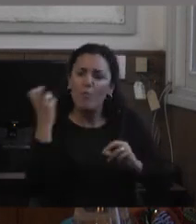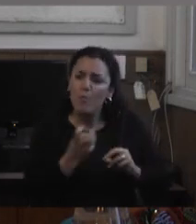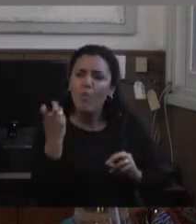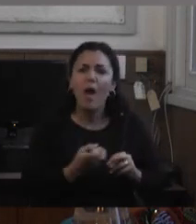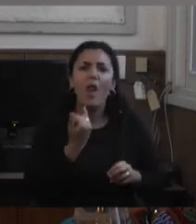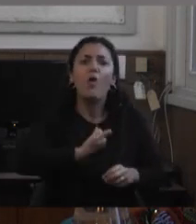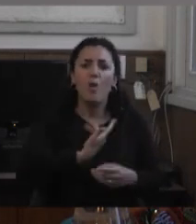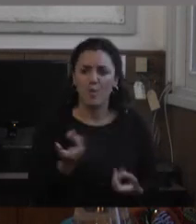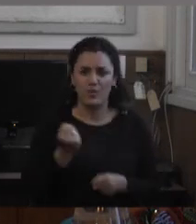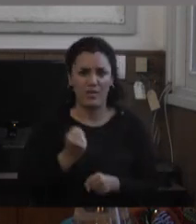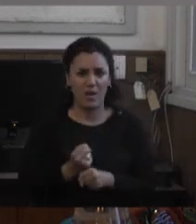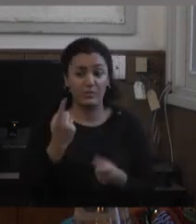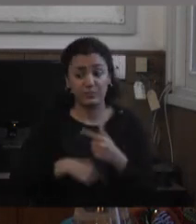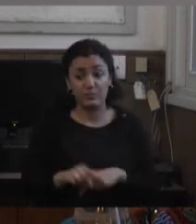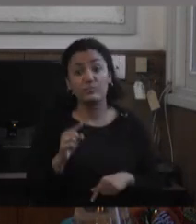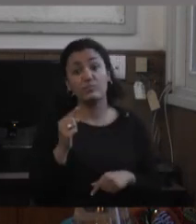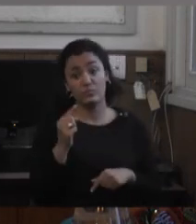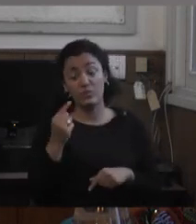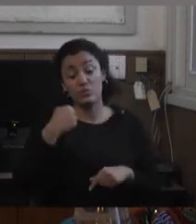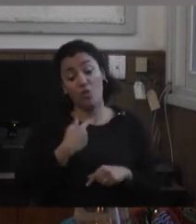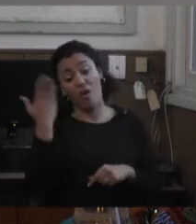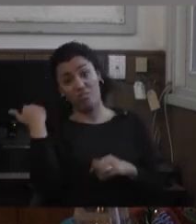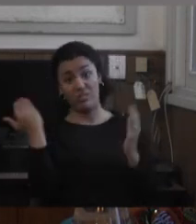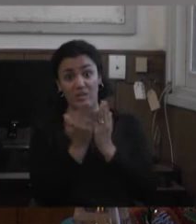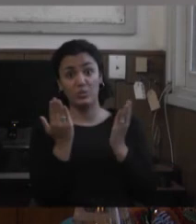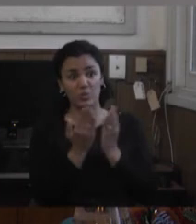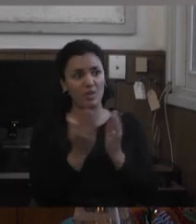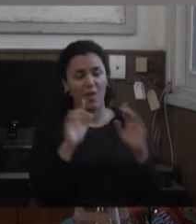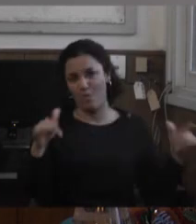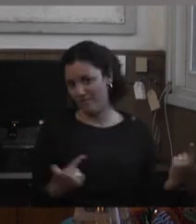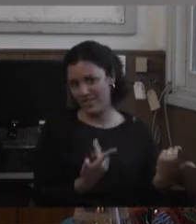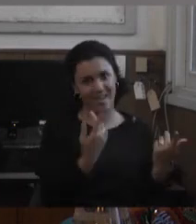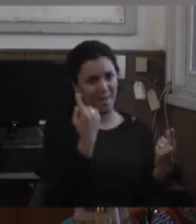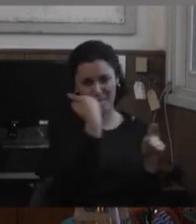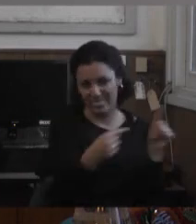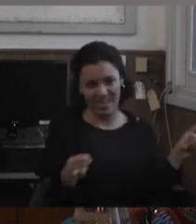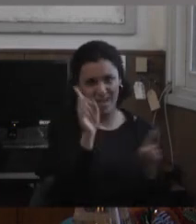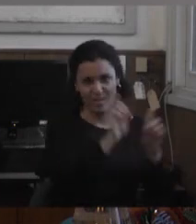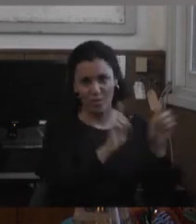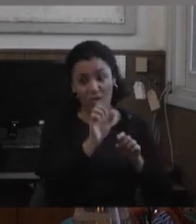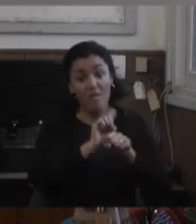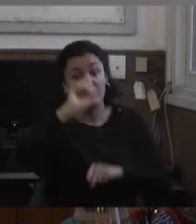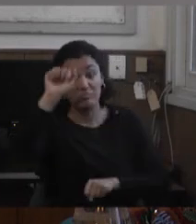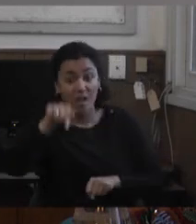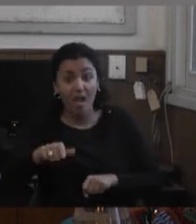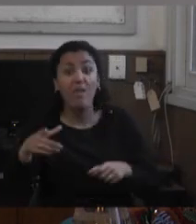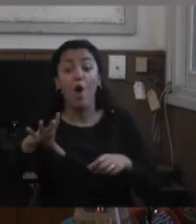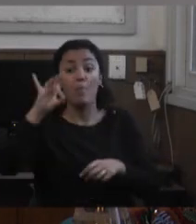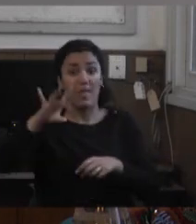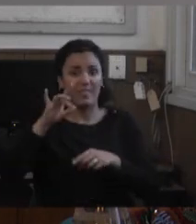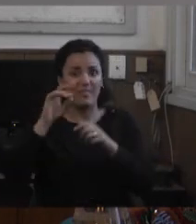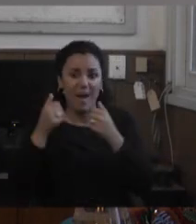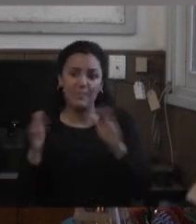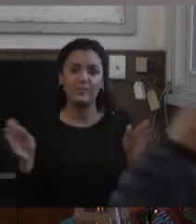transformar y uno tuvo que ver cuando yo estudié no tenía la materia cuando me recibí hicimos un seminario optativo